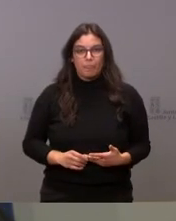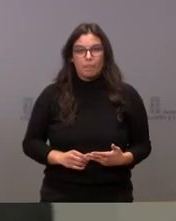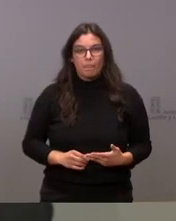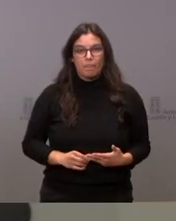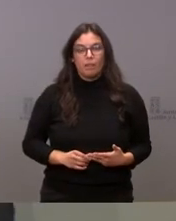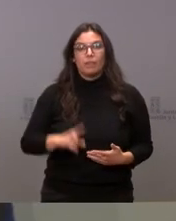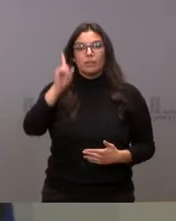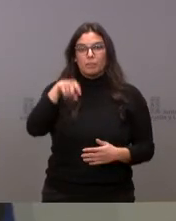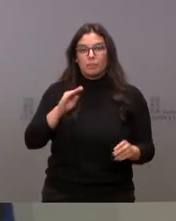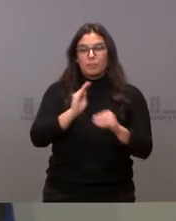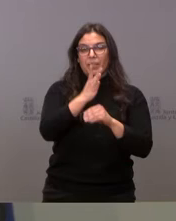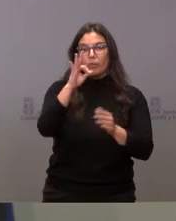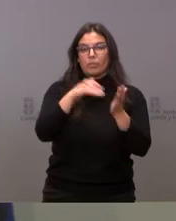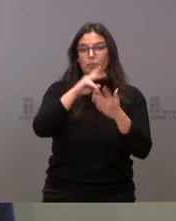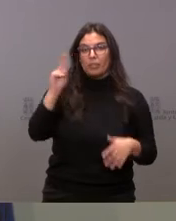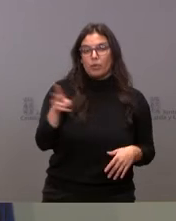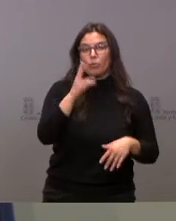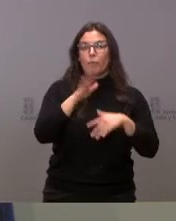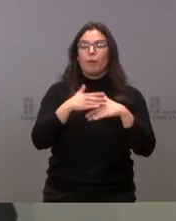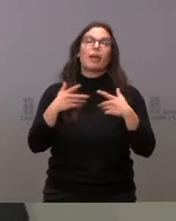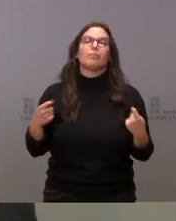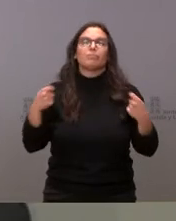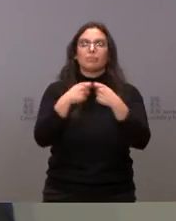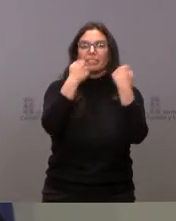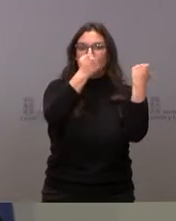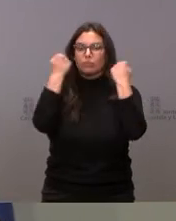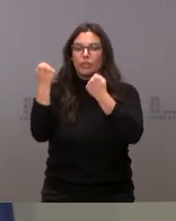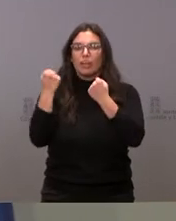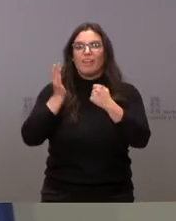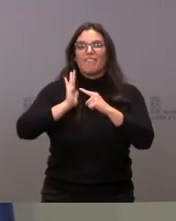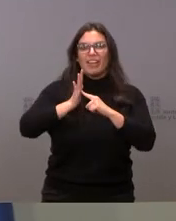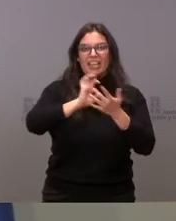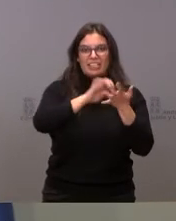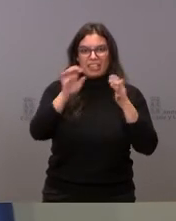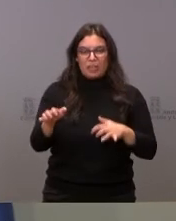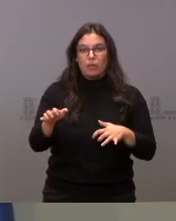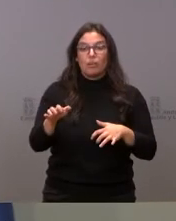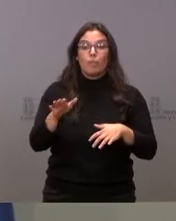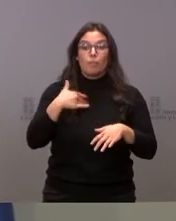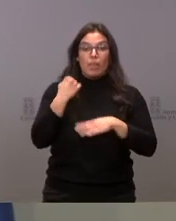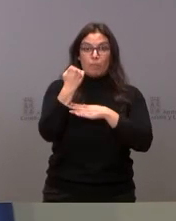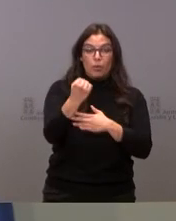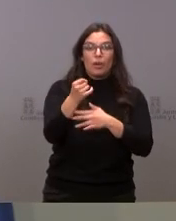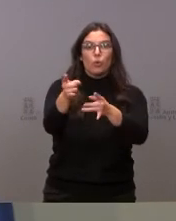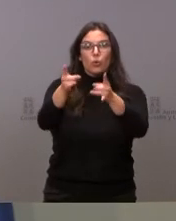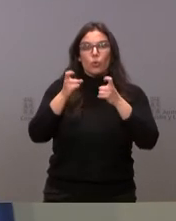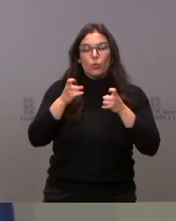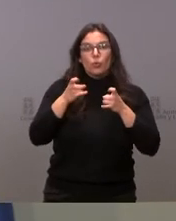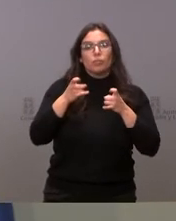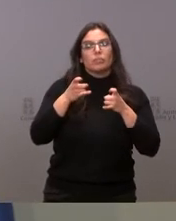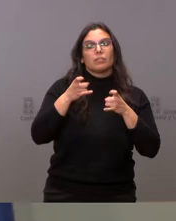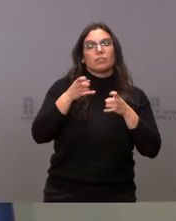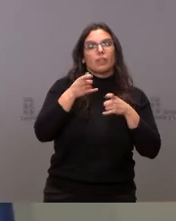Destinará también 50.000 euros para el consorcio institucional de la Feria de Castilla y León para apoyar la captación de rodajes